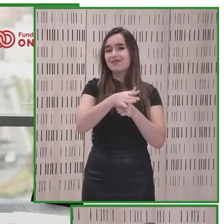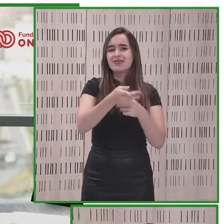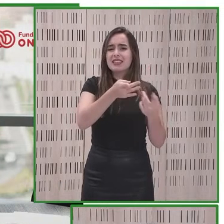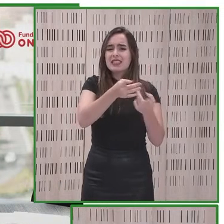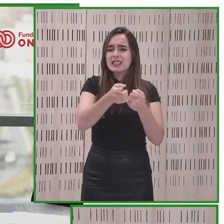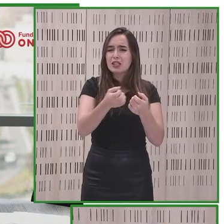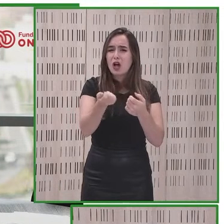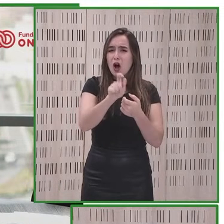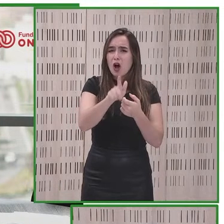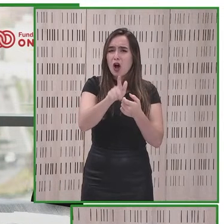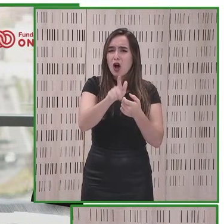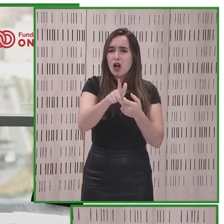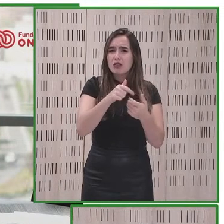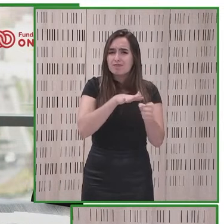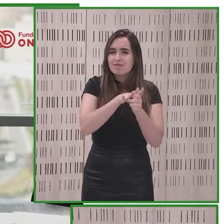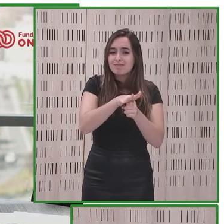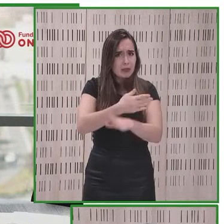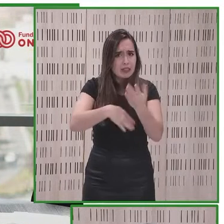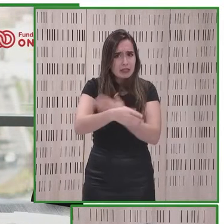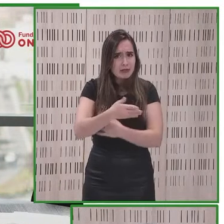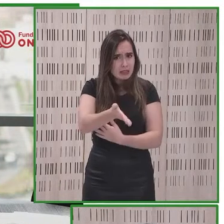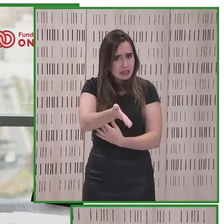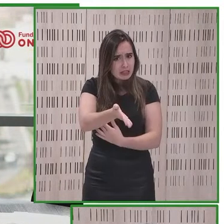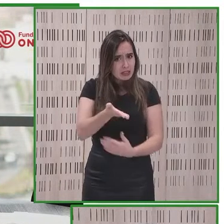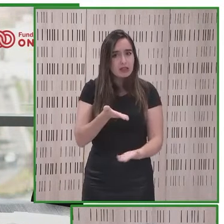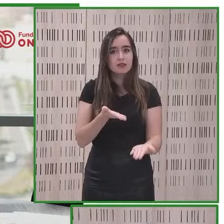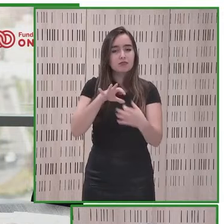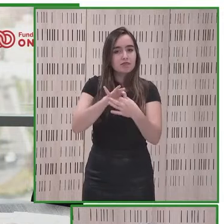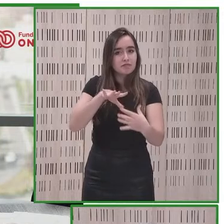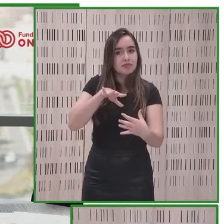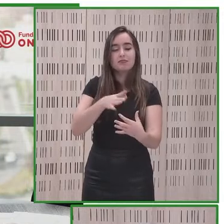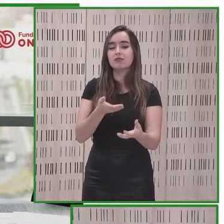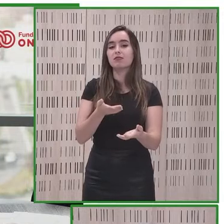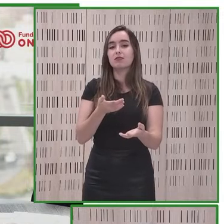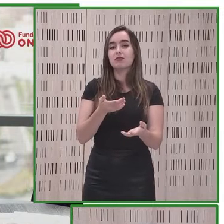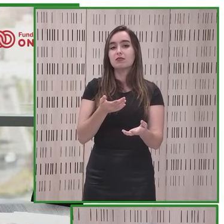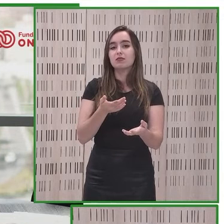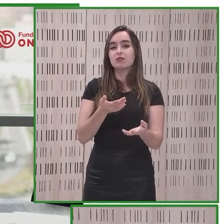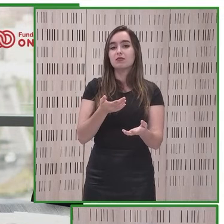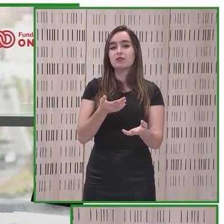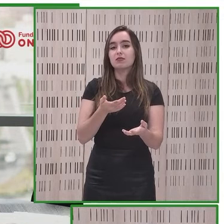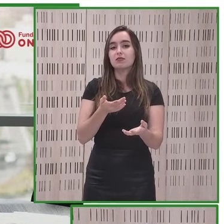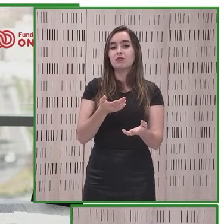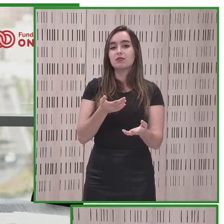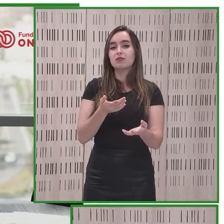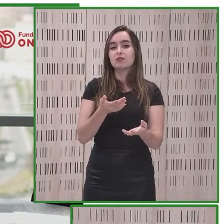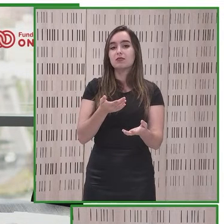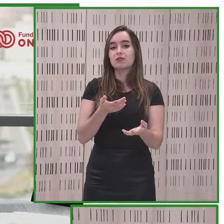personas con discapacidad, sobre todo los límites de accesibilidad, que debía,